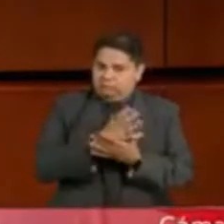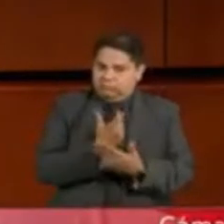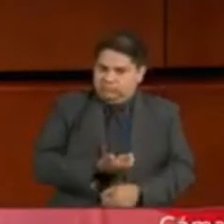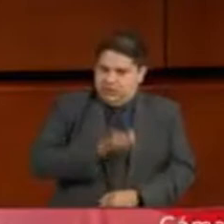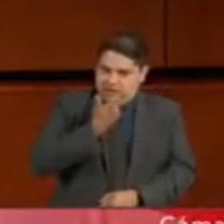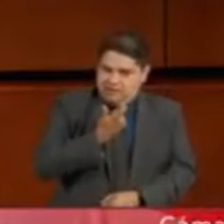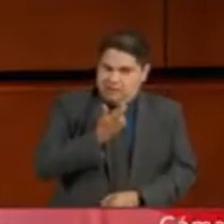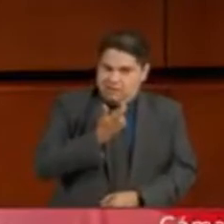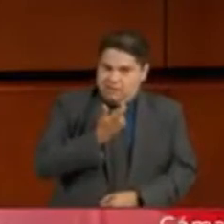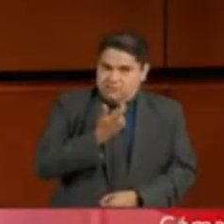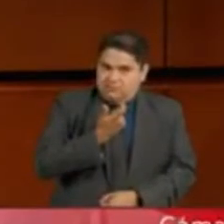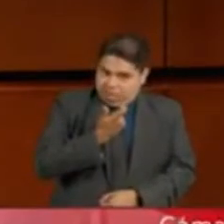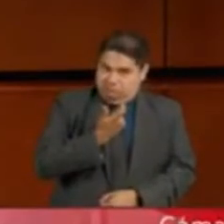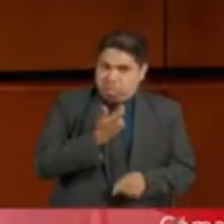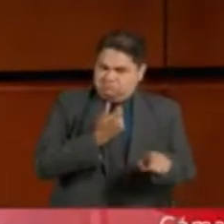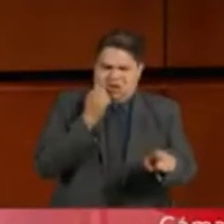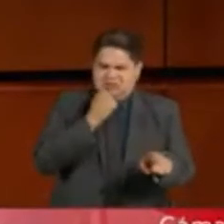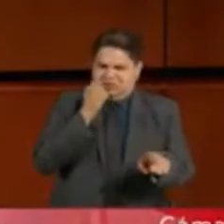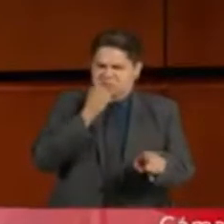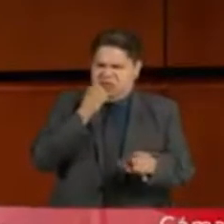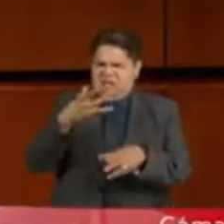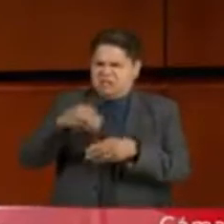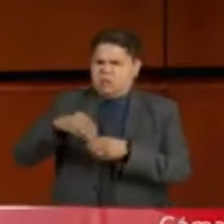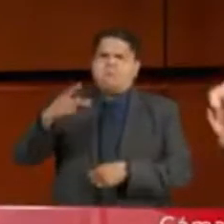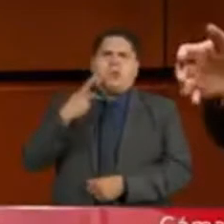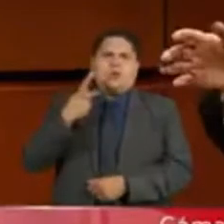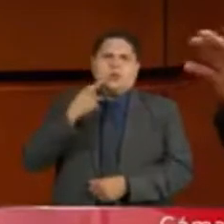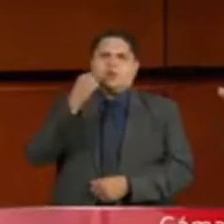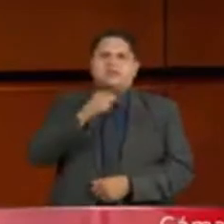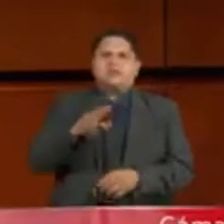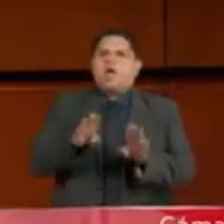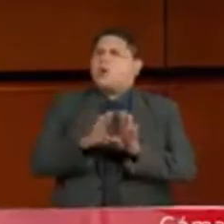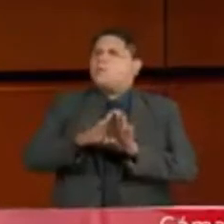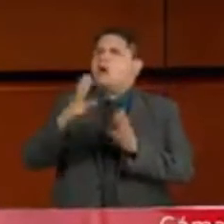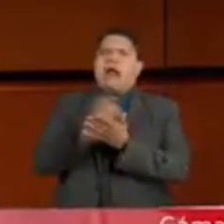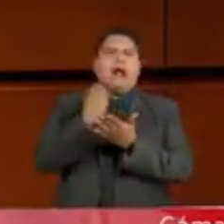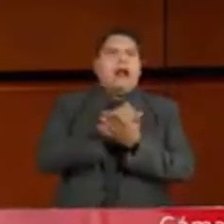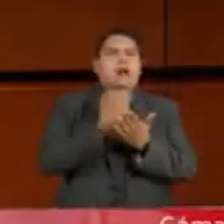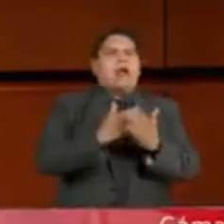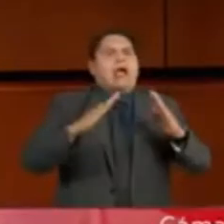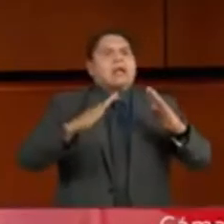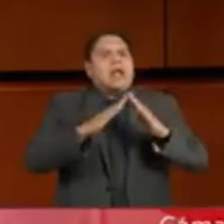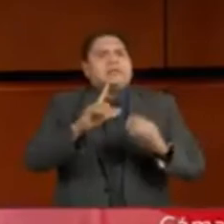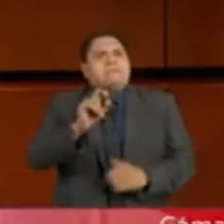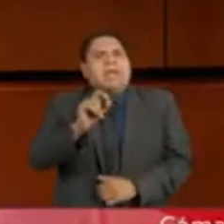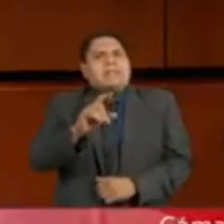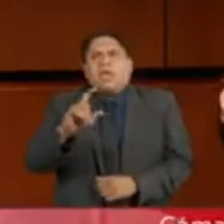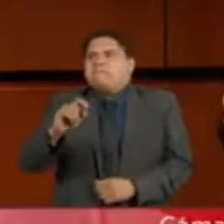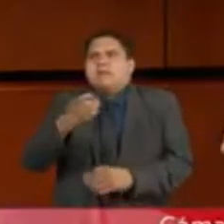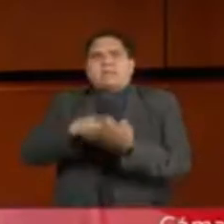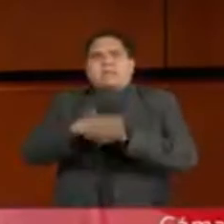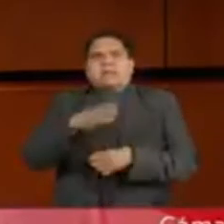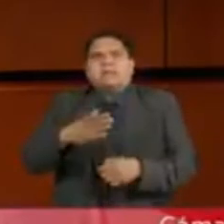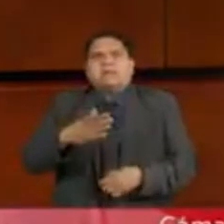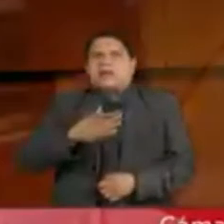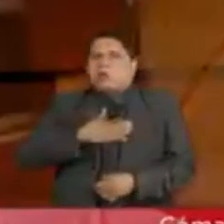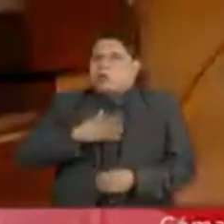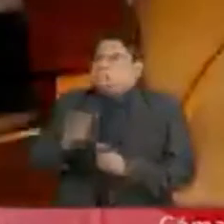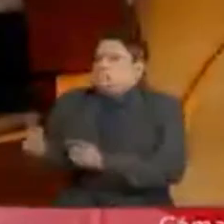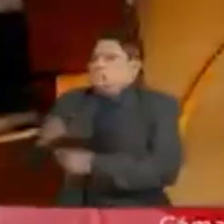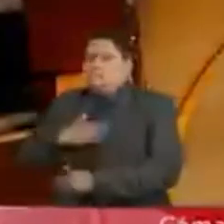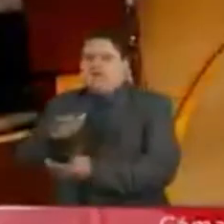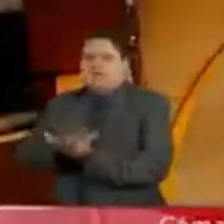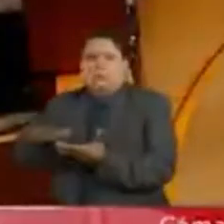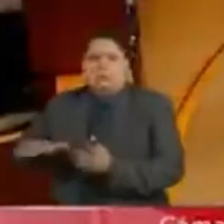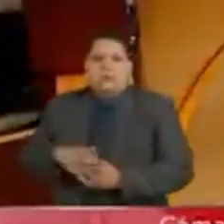ilícito, porque el señor siempre ha sido funcionario público, de dónde le salieron 20 casas y 20 empresas y todas a nombre de la